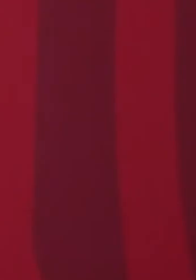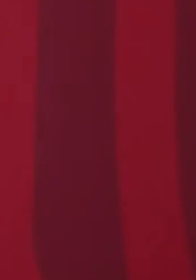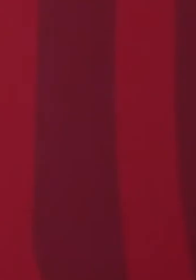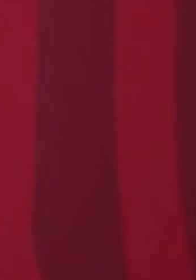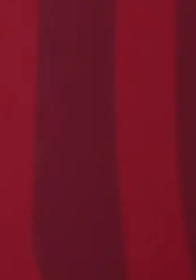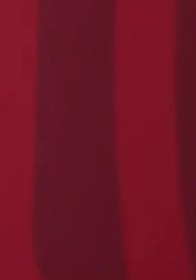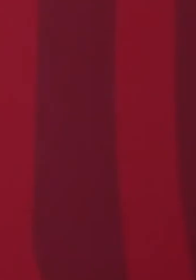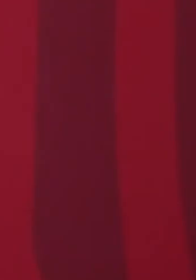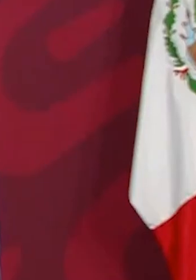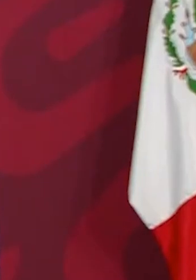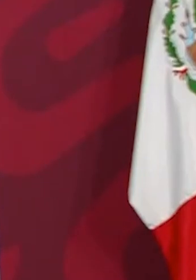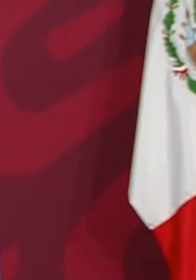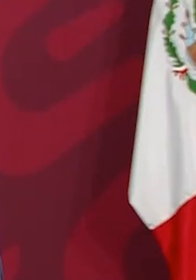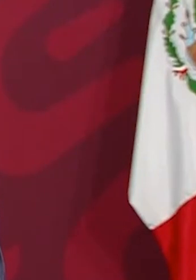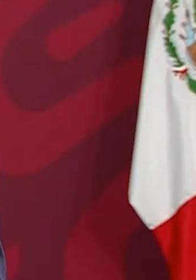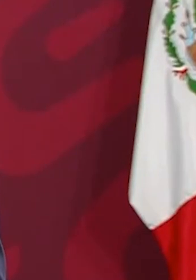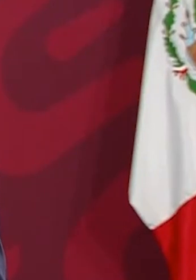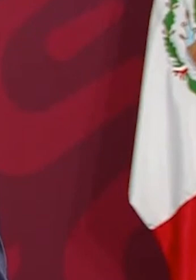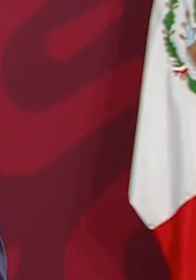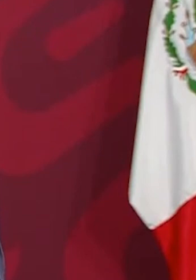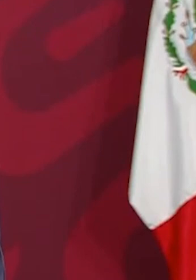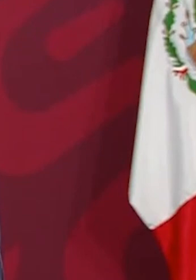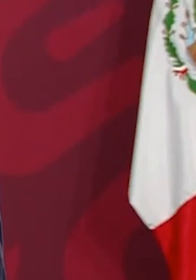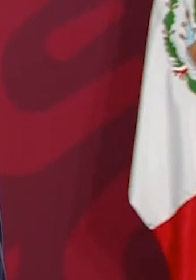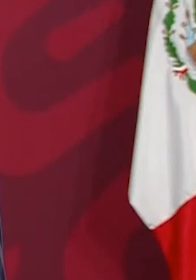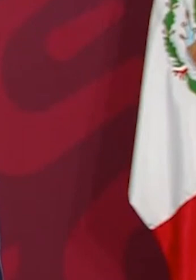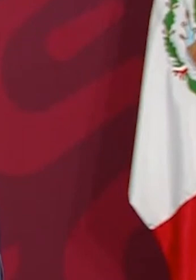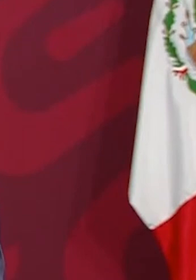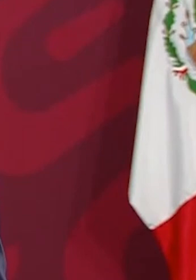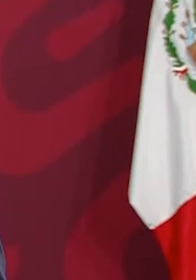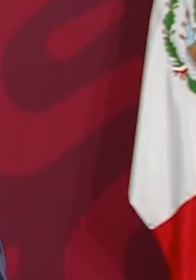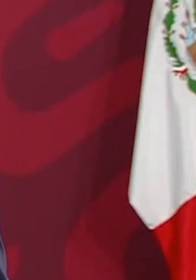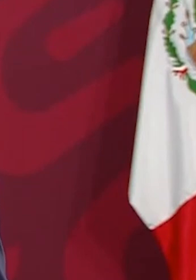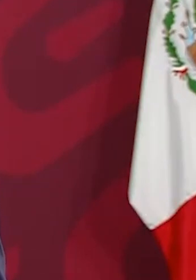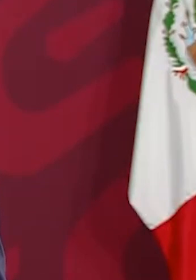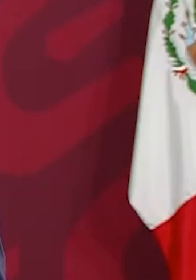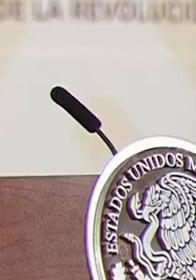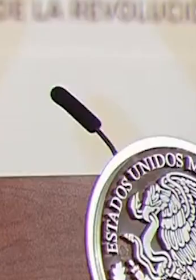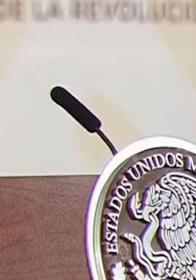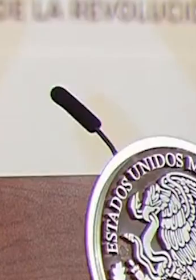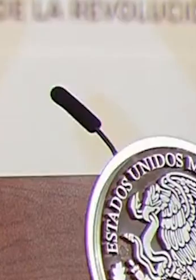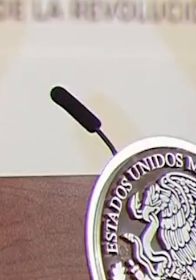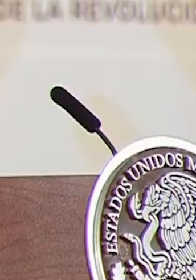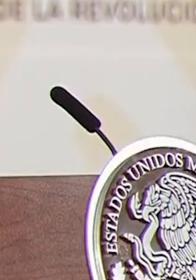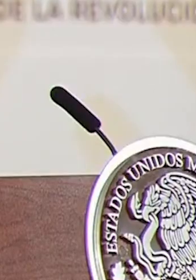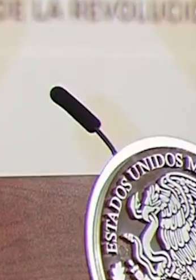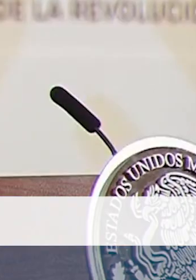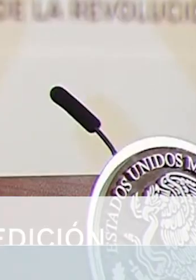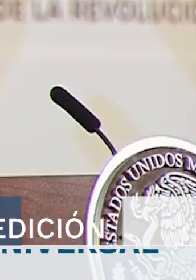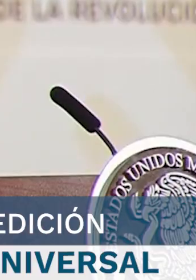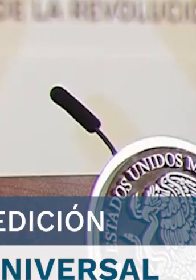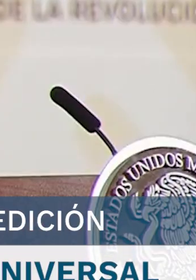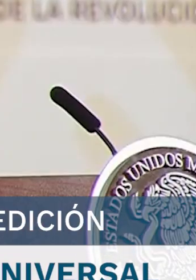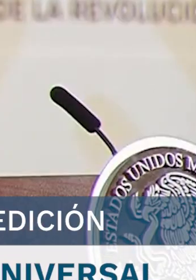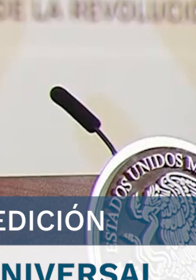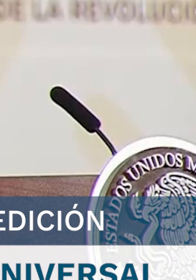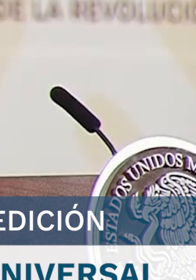mantener los precios de las gasolinas, del gas, del diésel, de la luz.